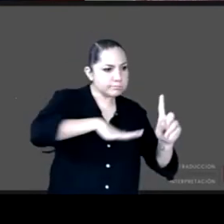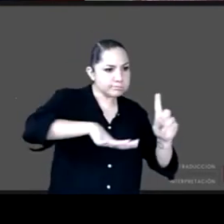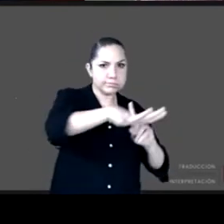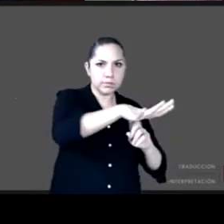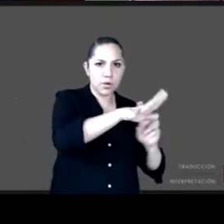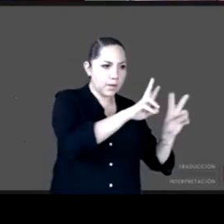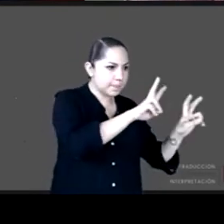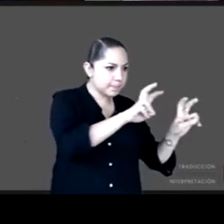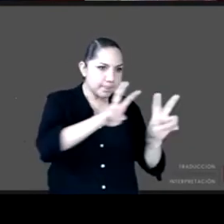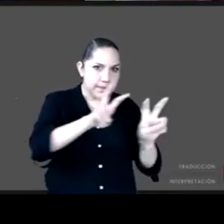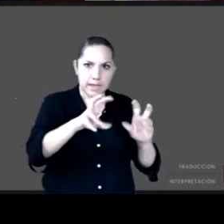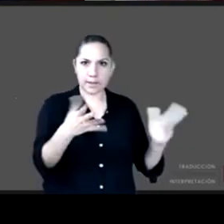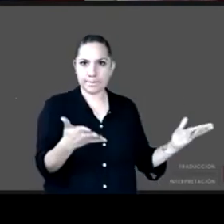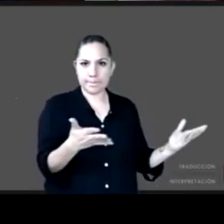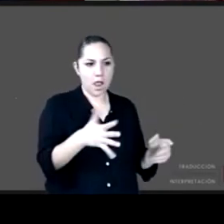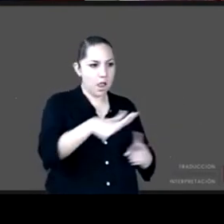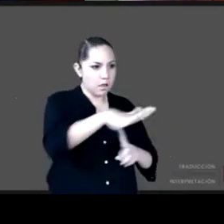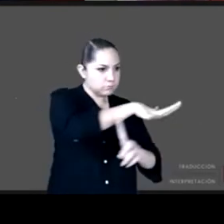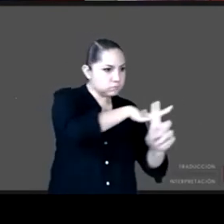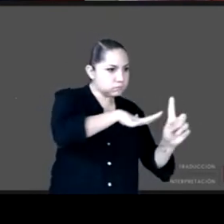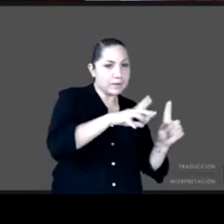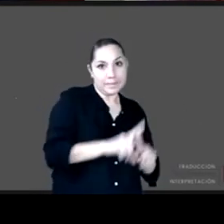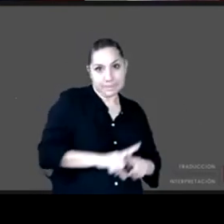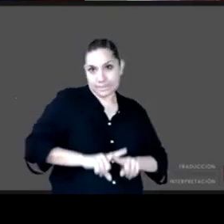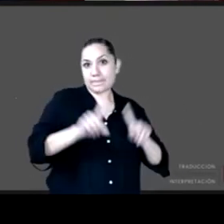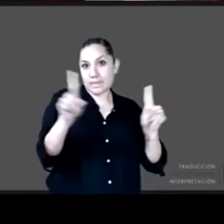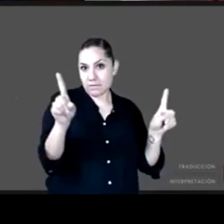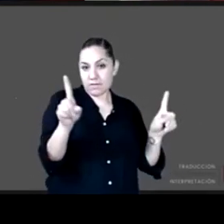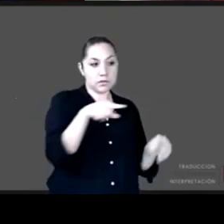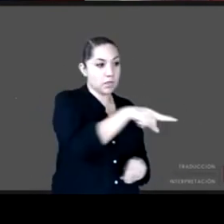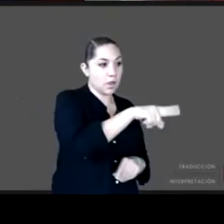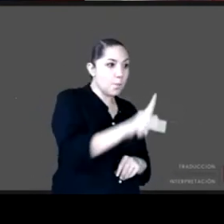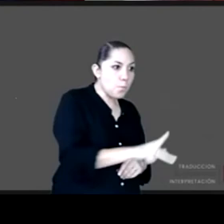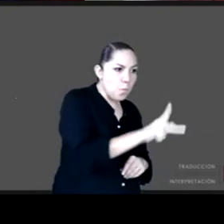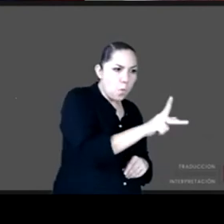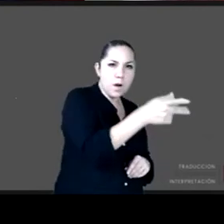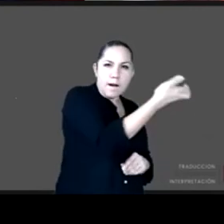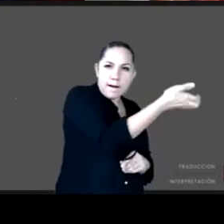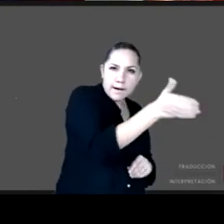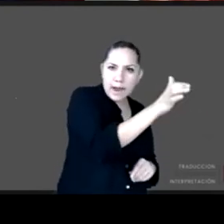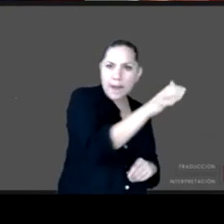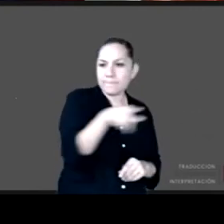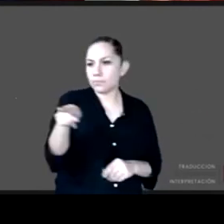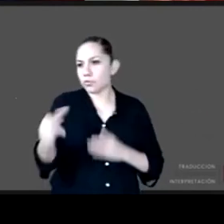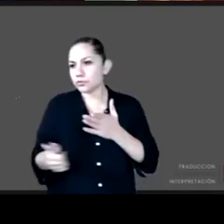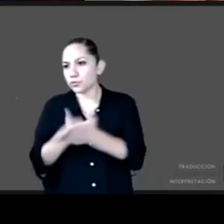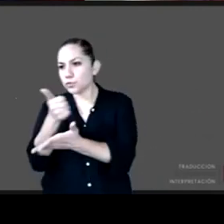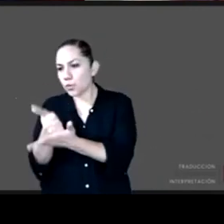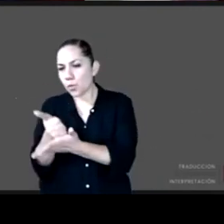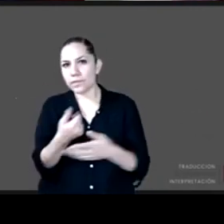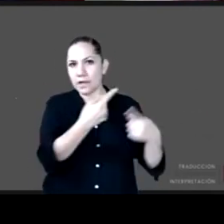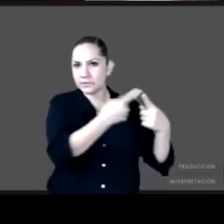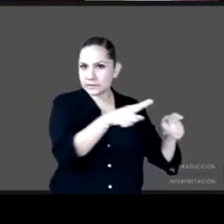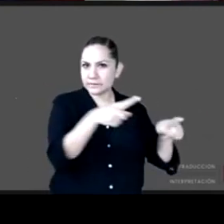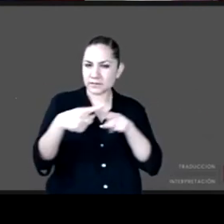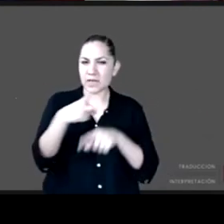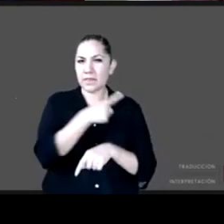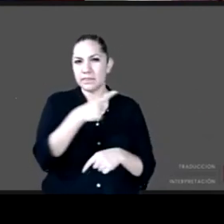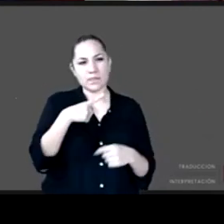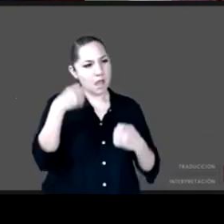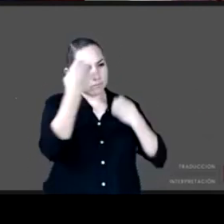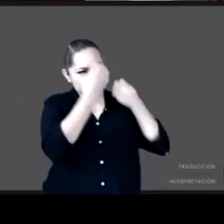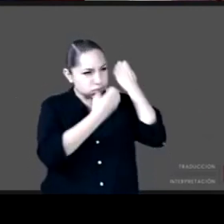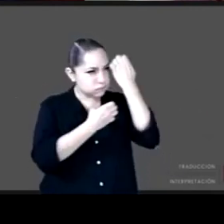no es lo mismo la problemática rural que la semiurbana y la urbana los recursos destinados a la protección a la procuración de justicia y la